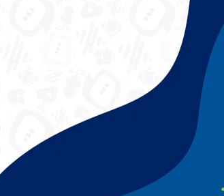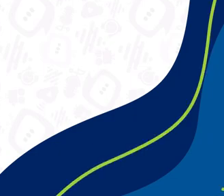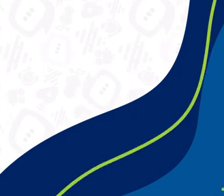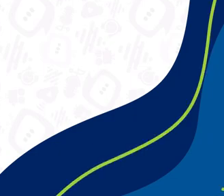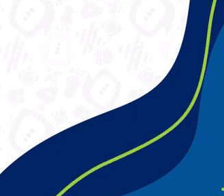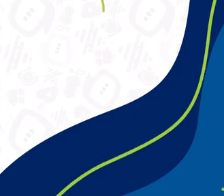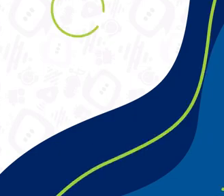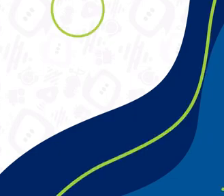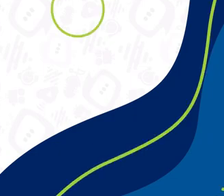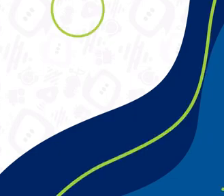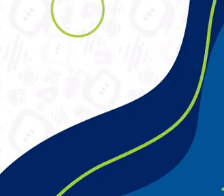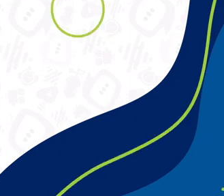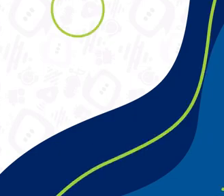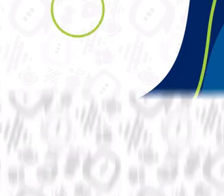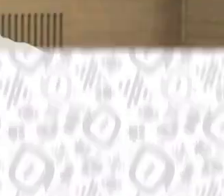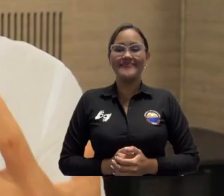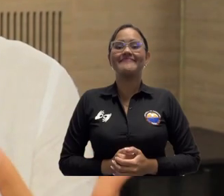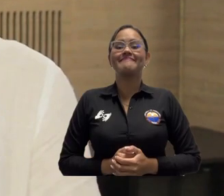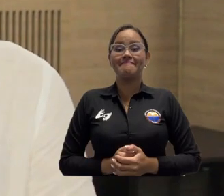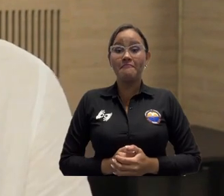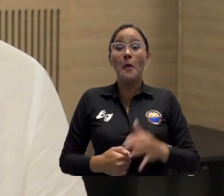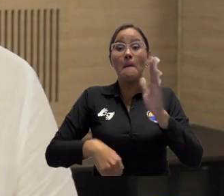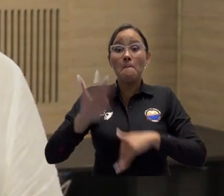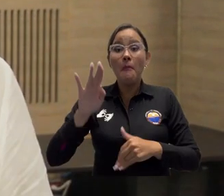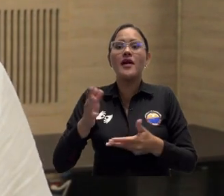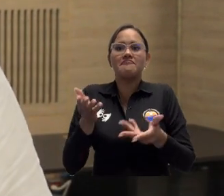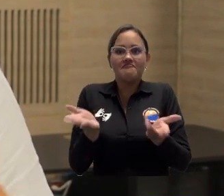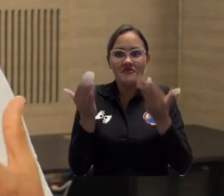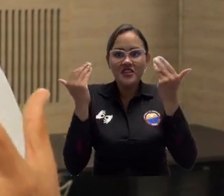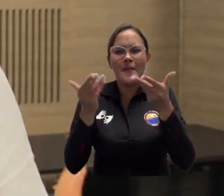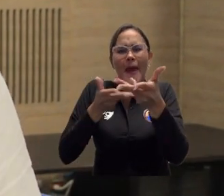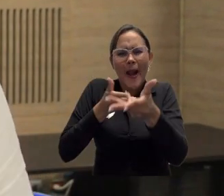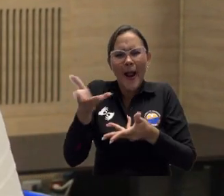se ha generado?